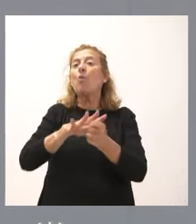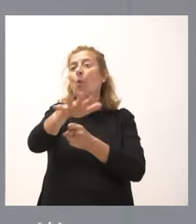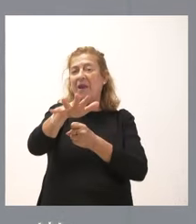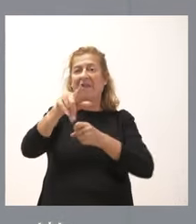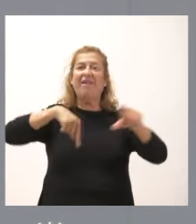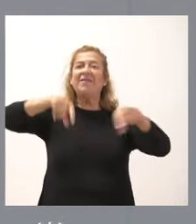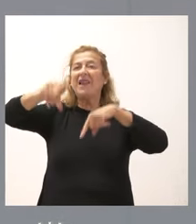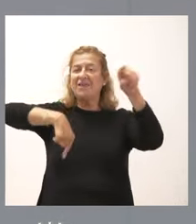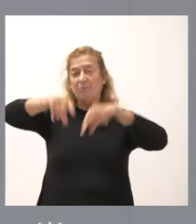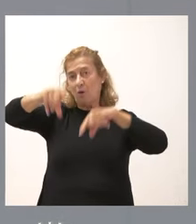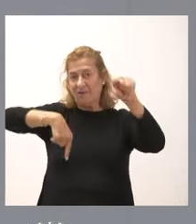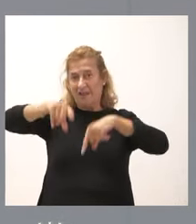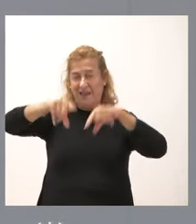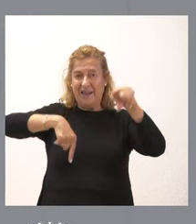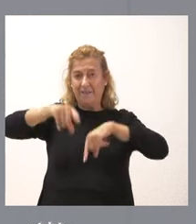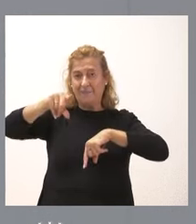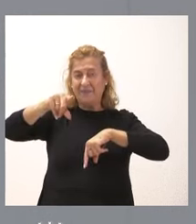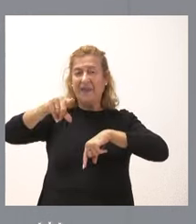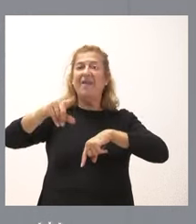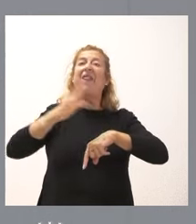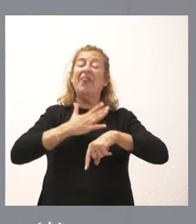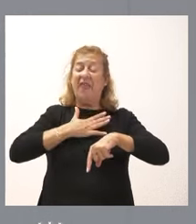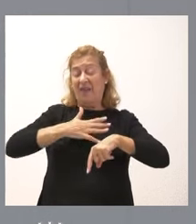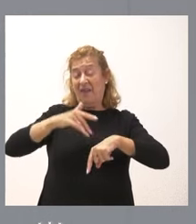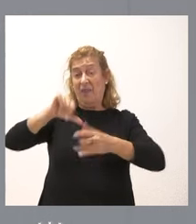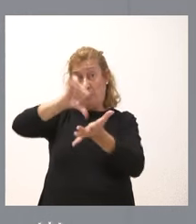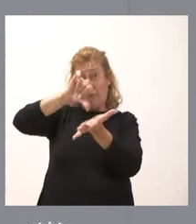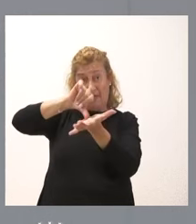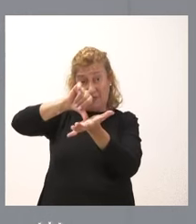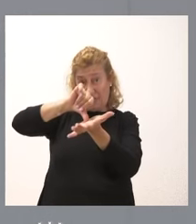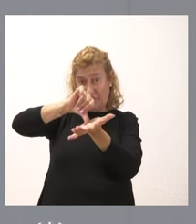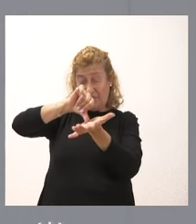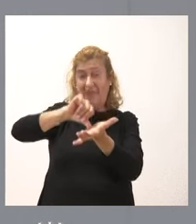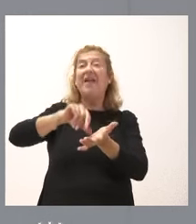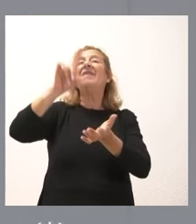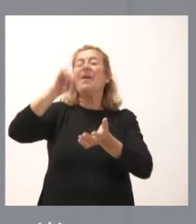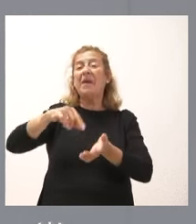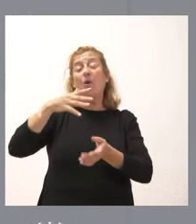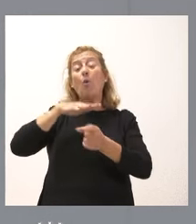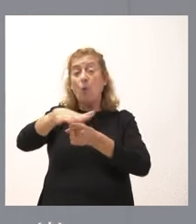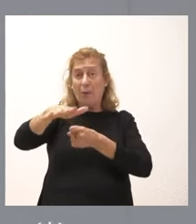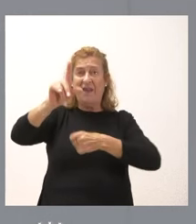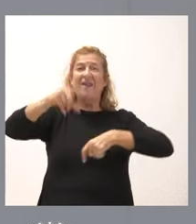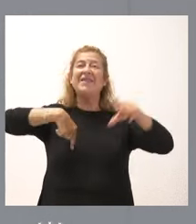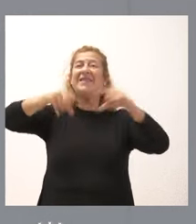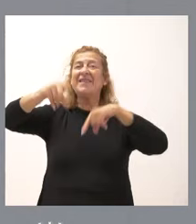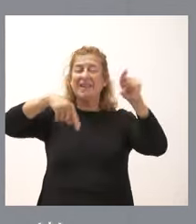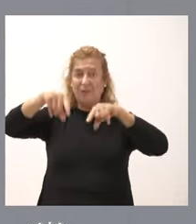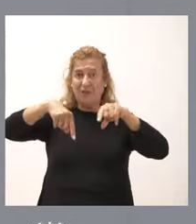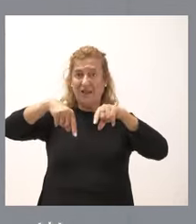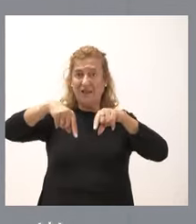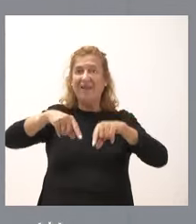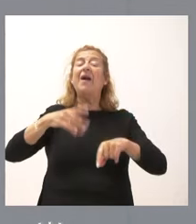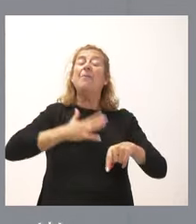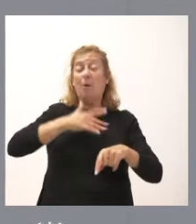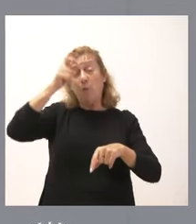transporte